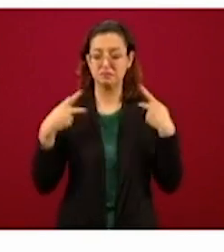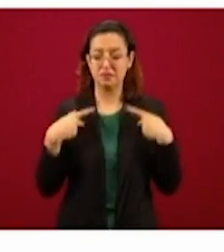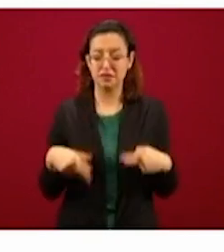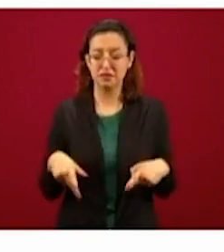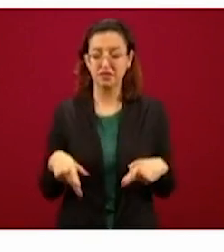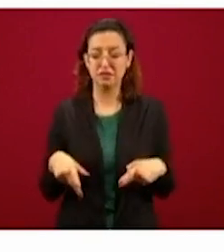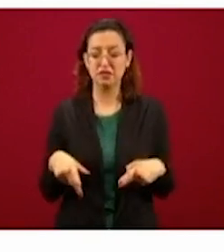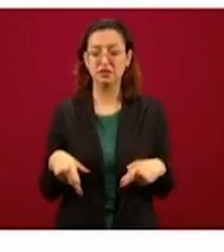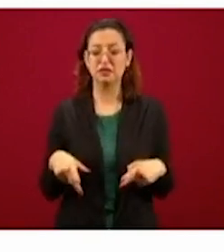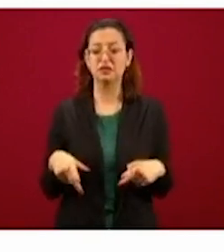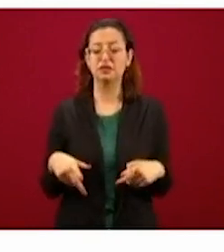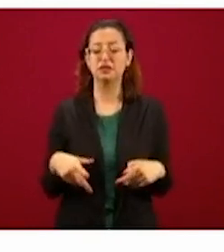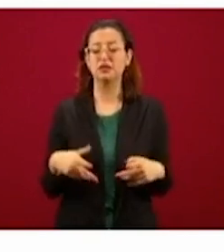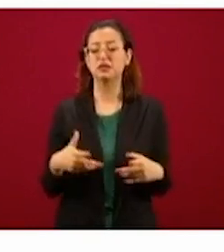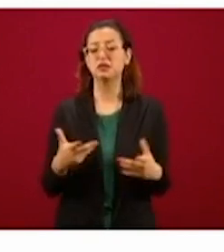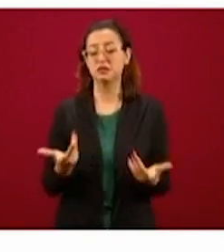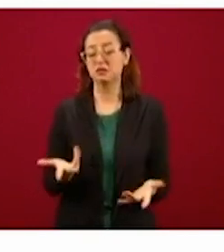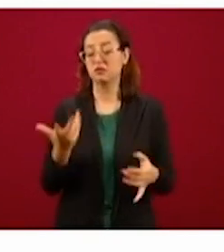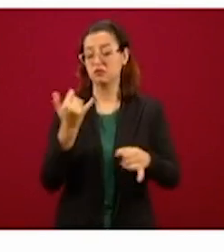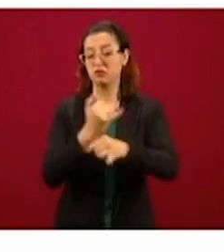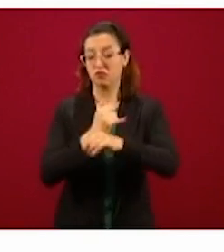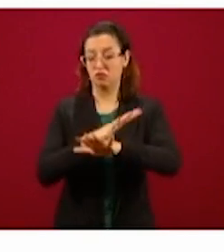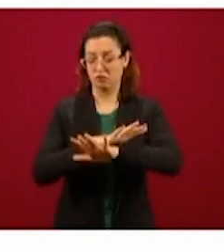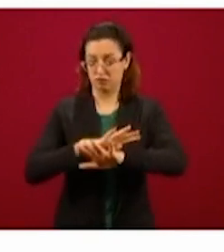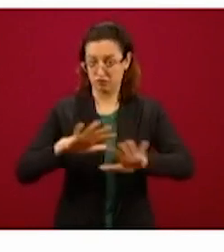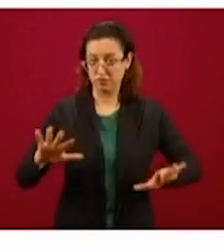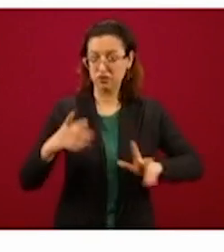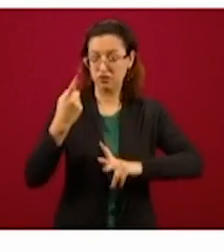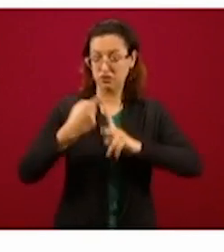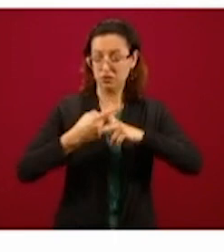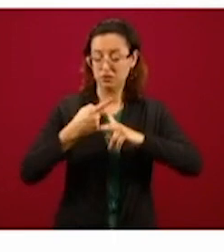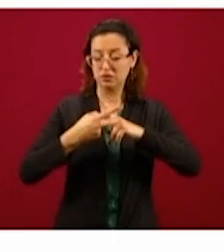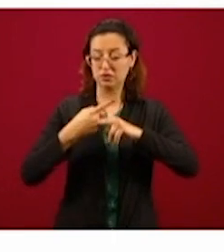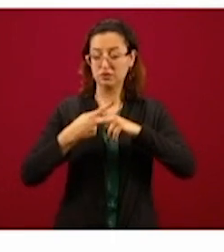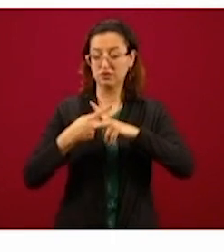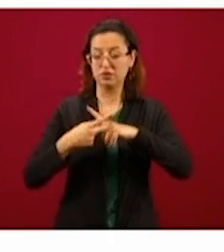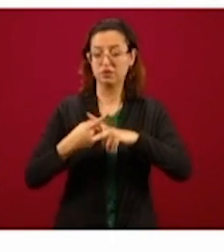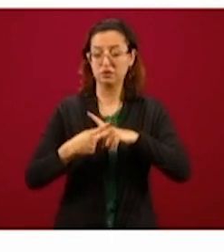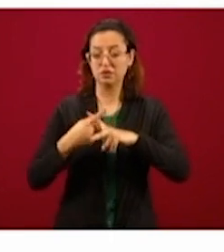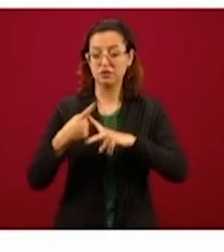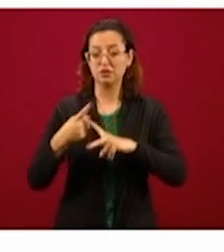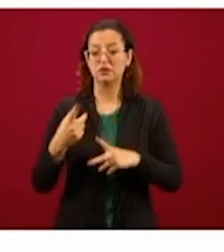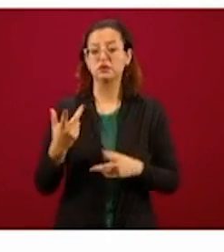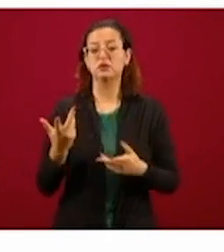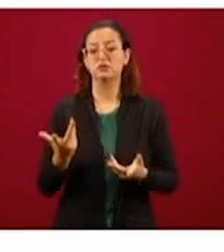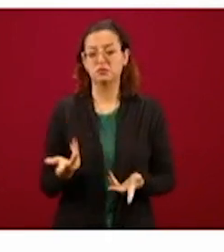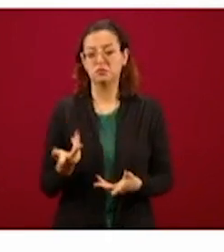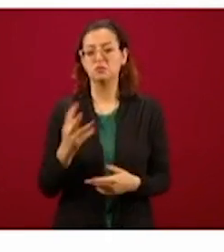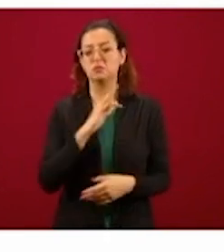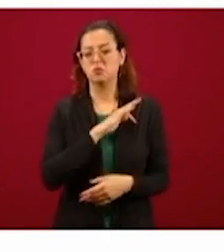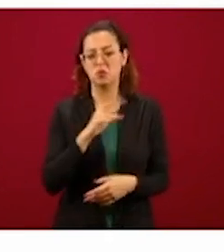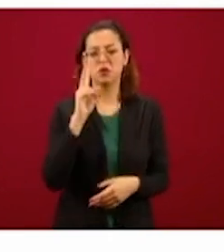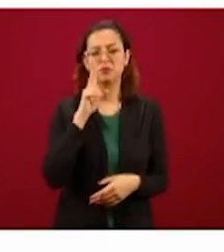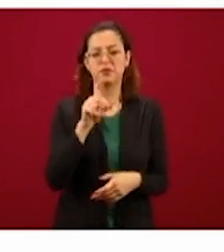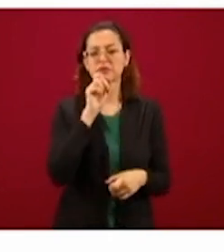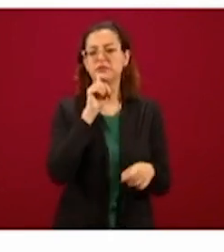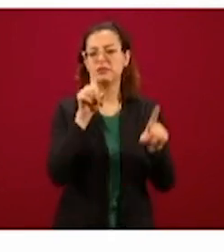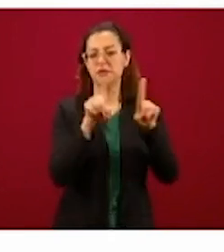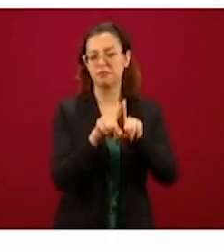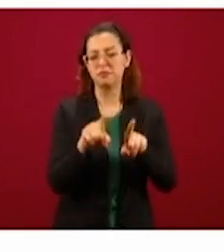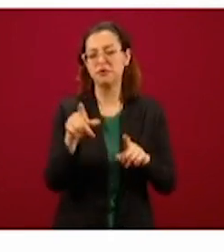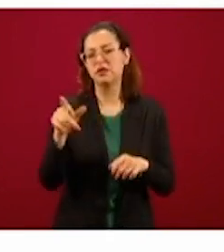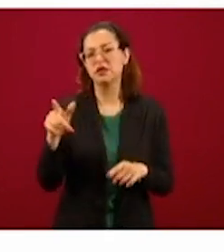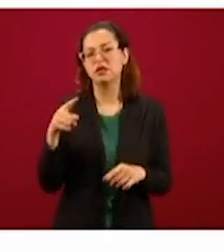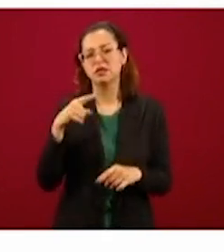representativa en esta información estadística. Bueno, hay alguna variación. Aquí aparece Colima, que es un estado